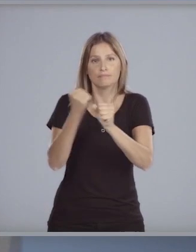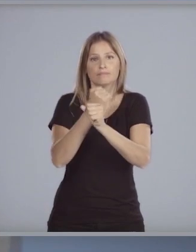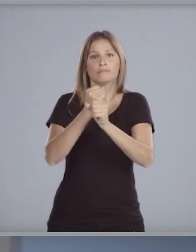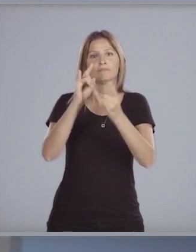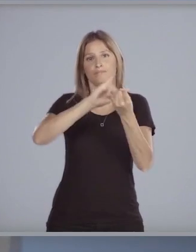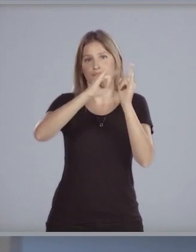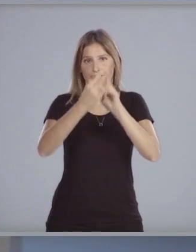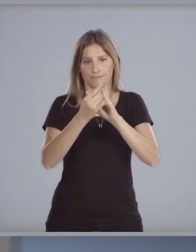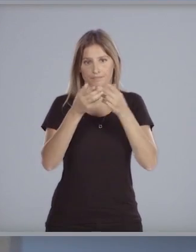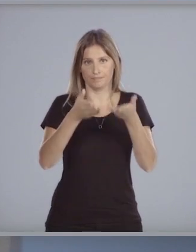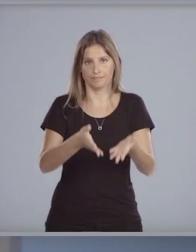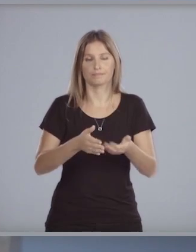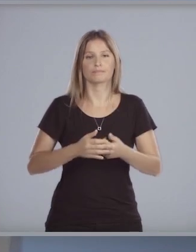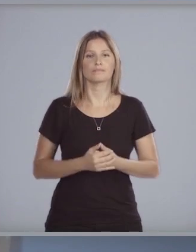Nacional.